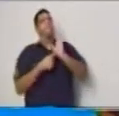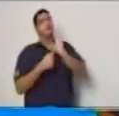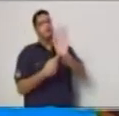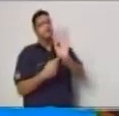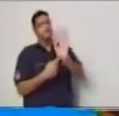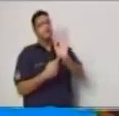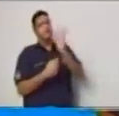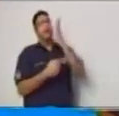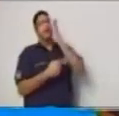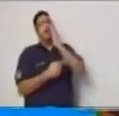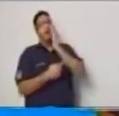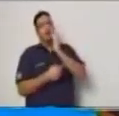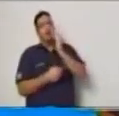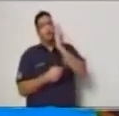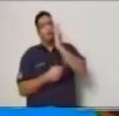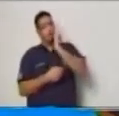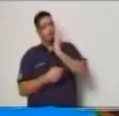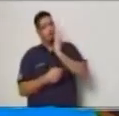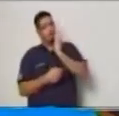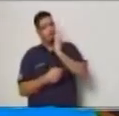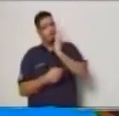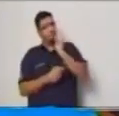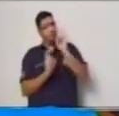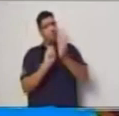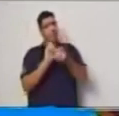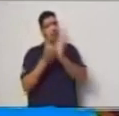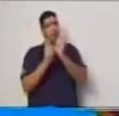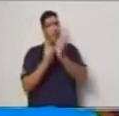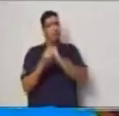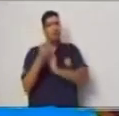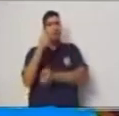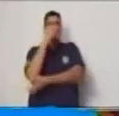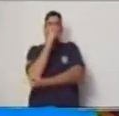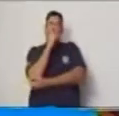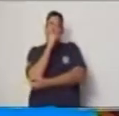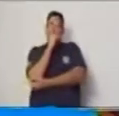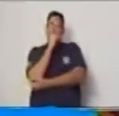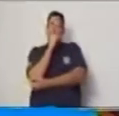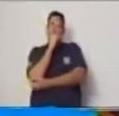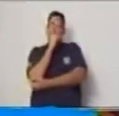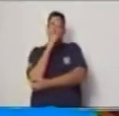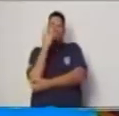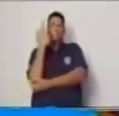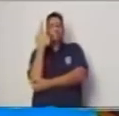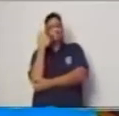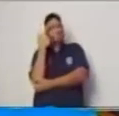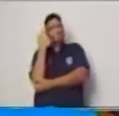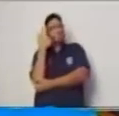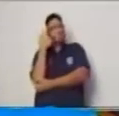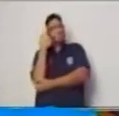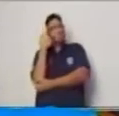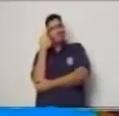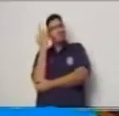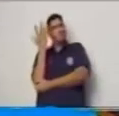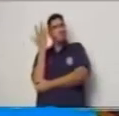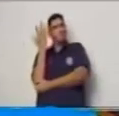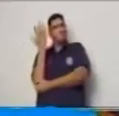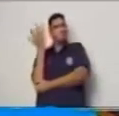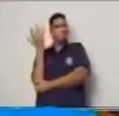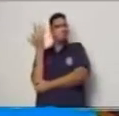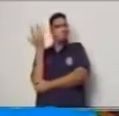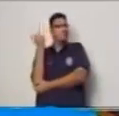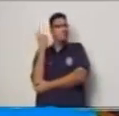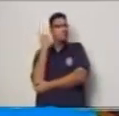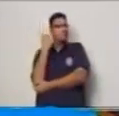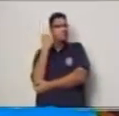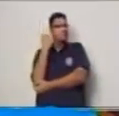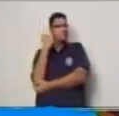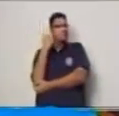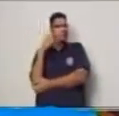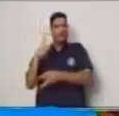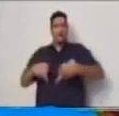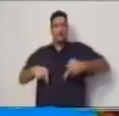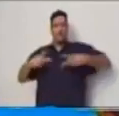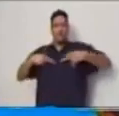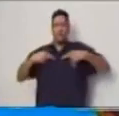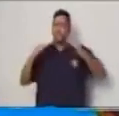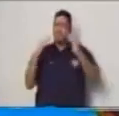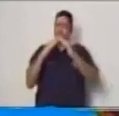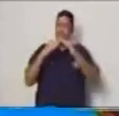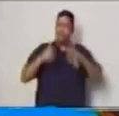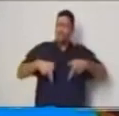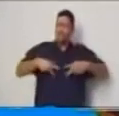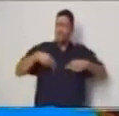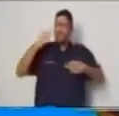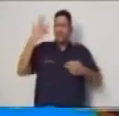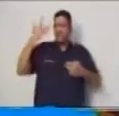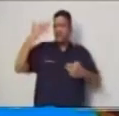experiencia de las variables hagamos memoria muy bien interesante